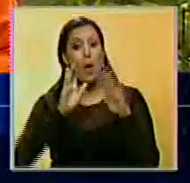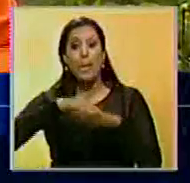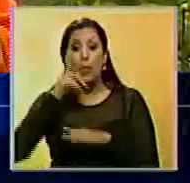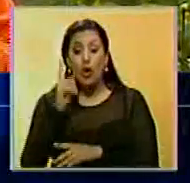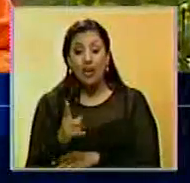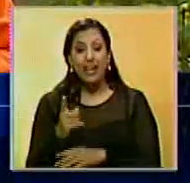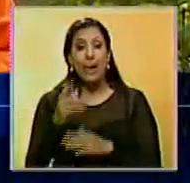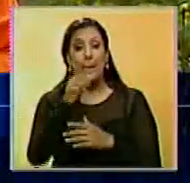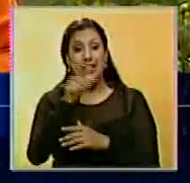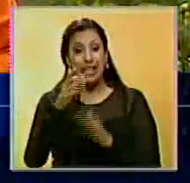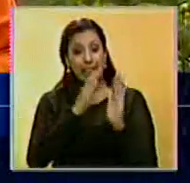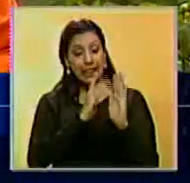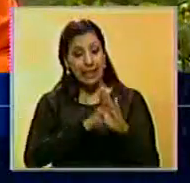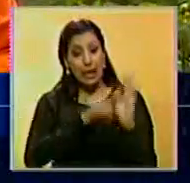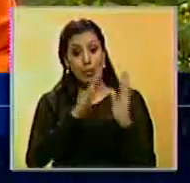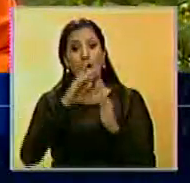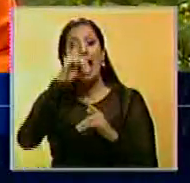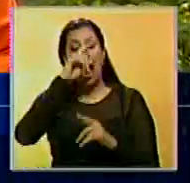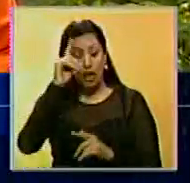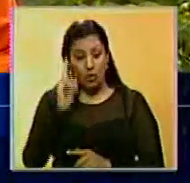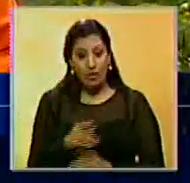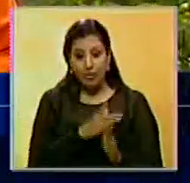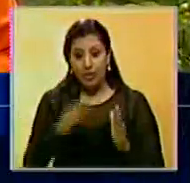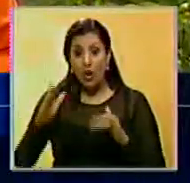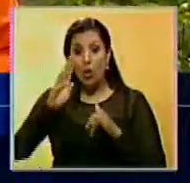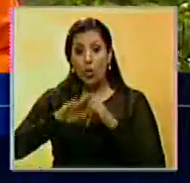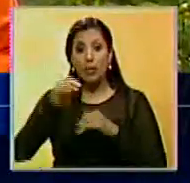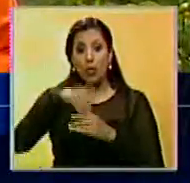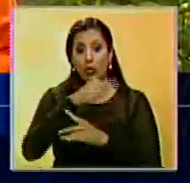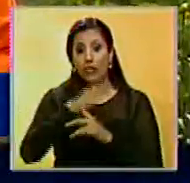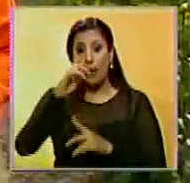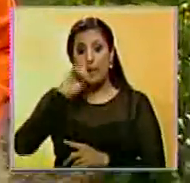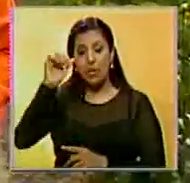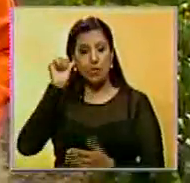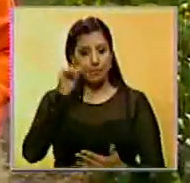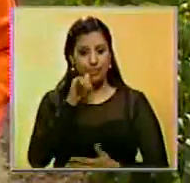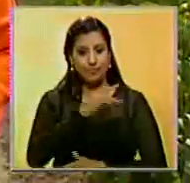en que los tiempos dan para que este año se realice el referéndum revocatorio. Maoli Aldana, Noticiero Beneficio.